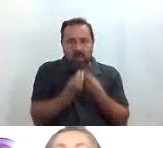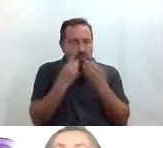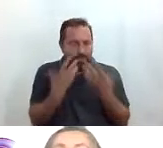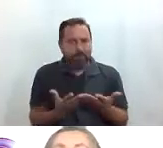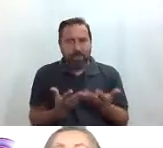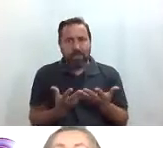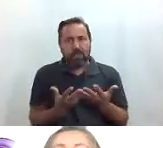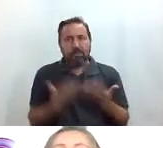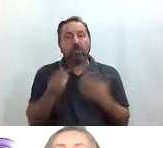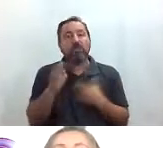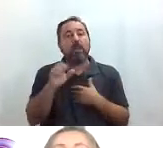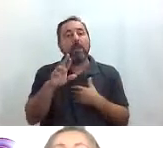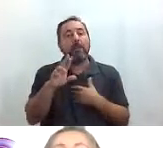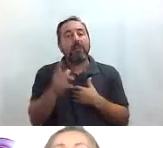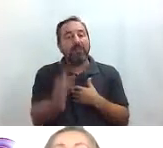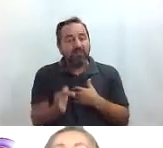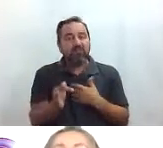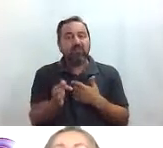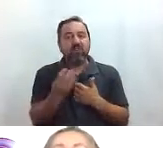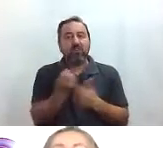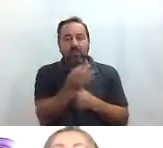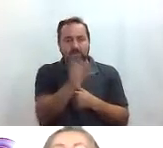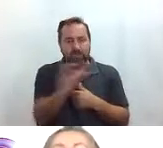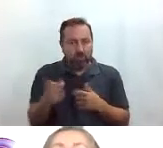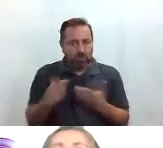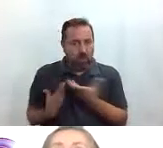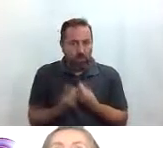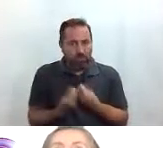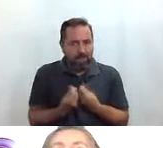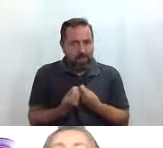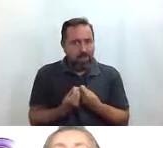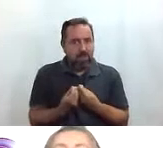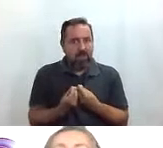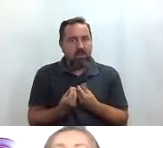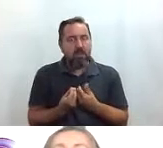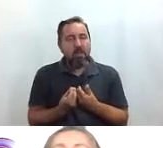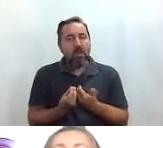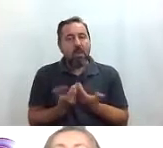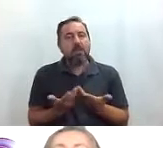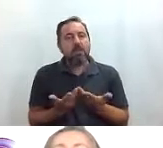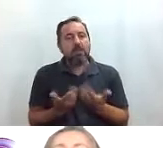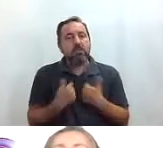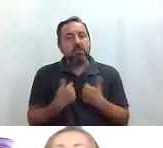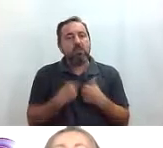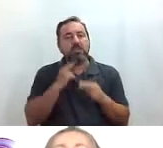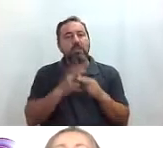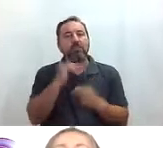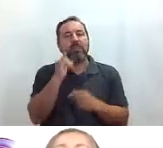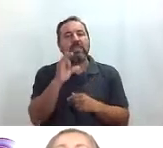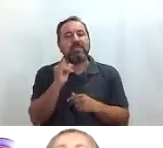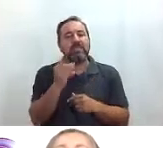que en Prediv nos pusieron a varias personas que nos acompañaban y vaya yo estuve con Isidro que